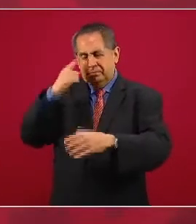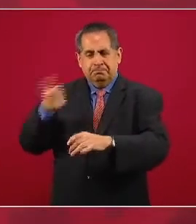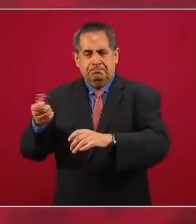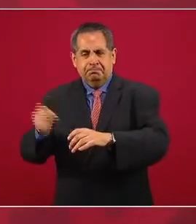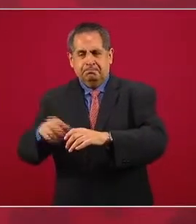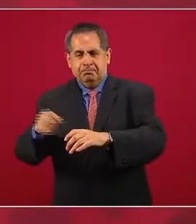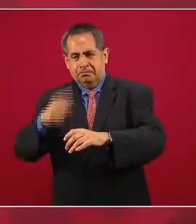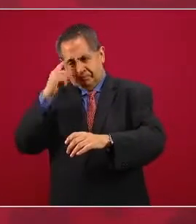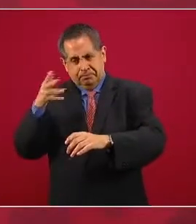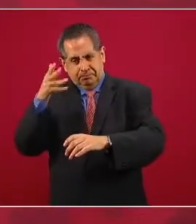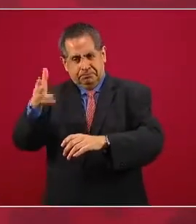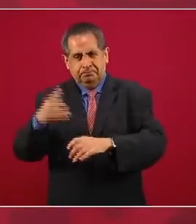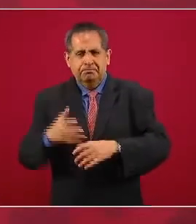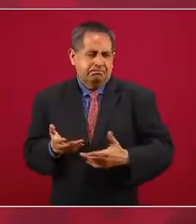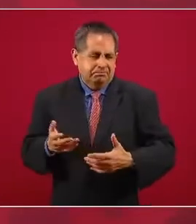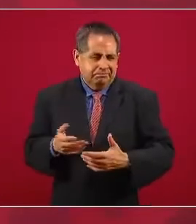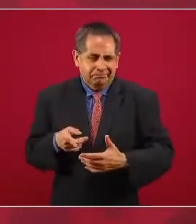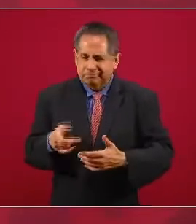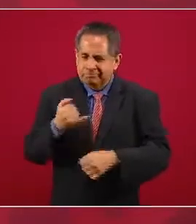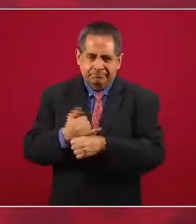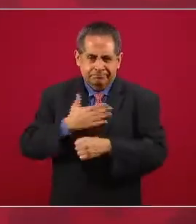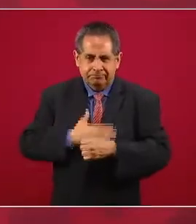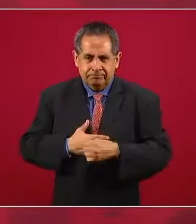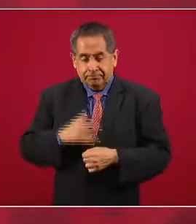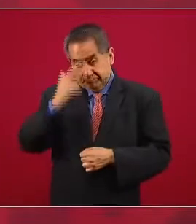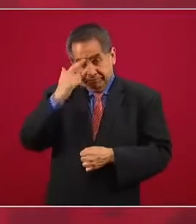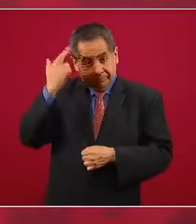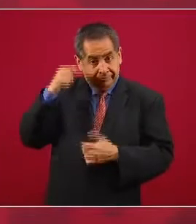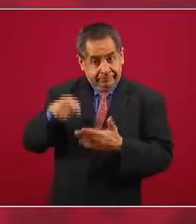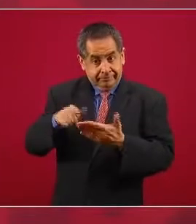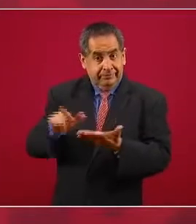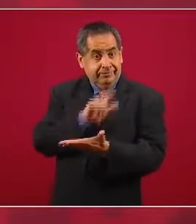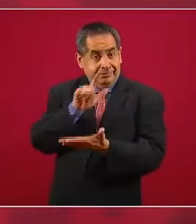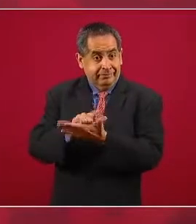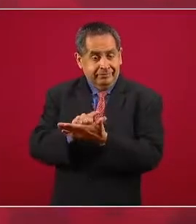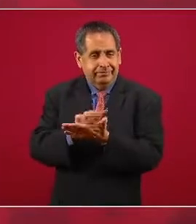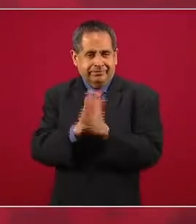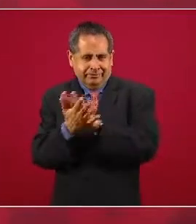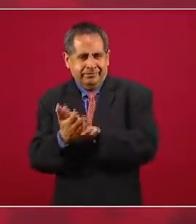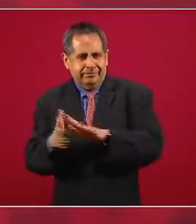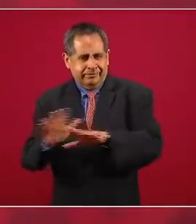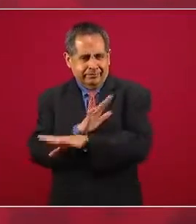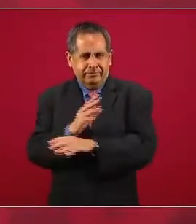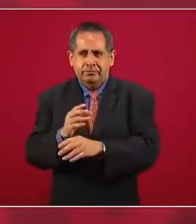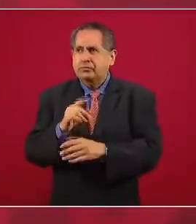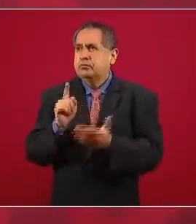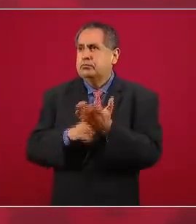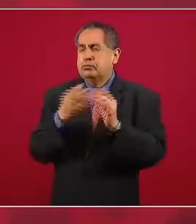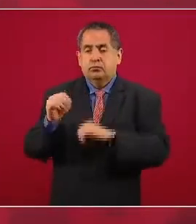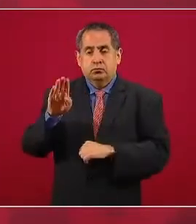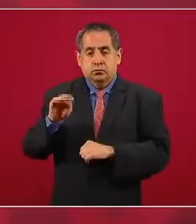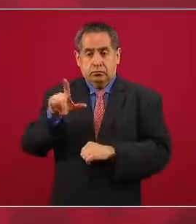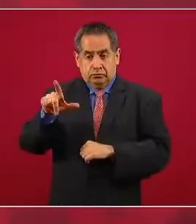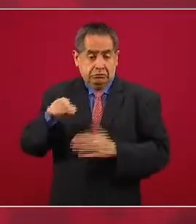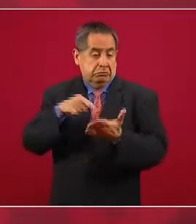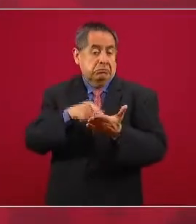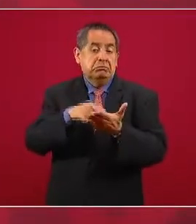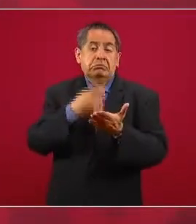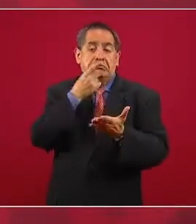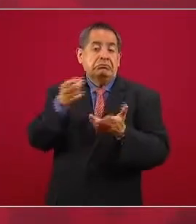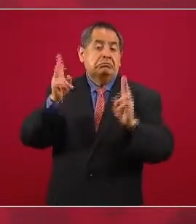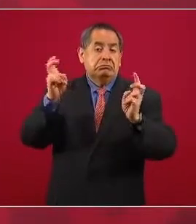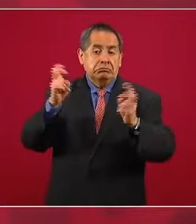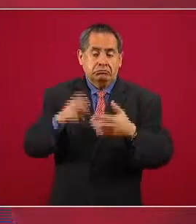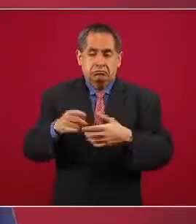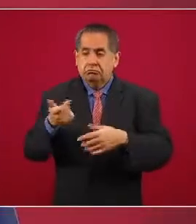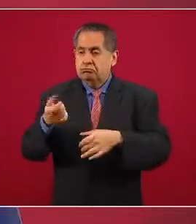Y si leemos la exposición de motivos de la Reforma del 97, hablaba de que se iba a incrementar el